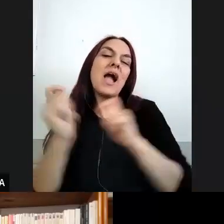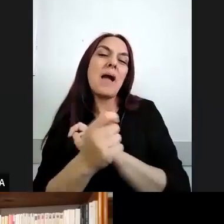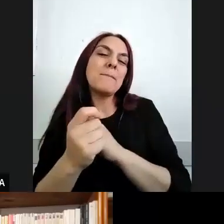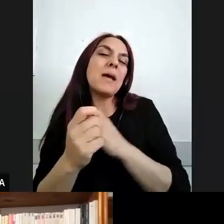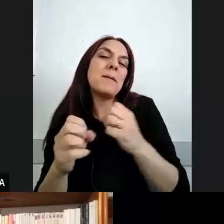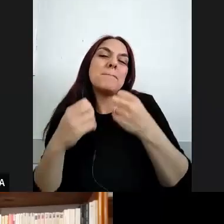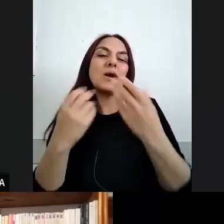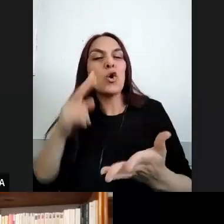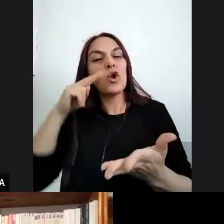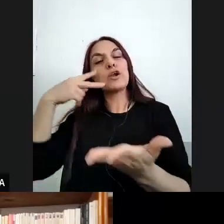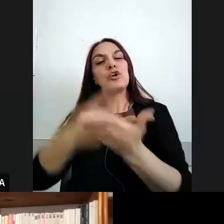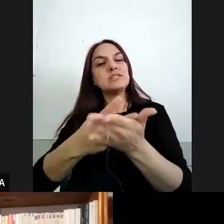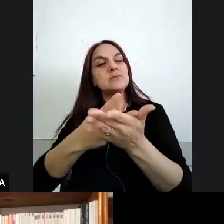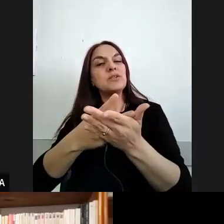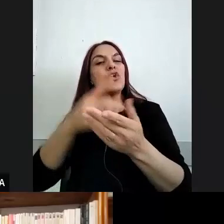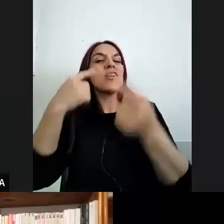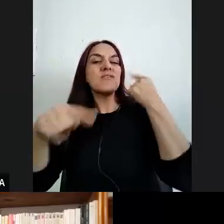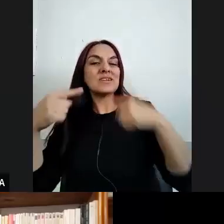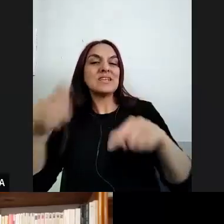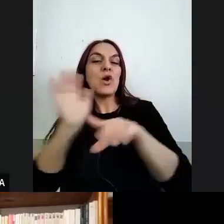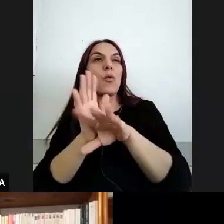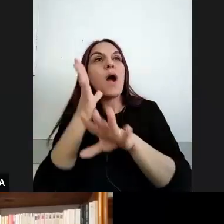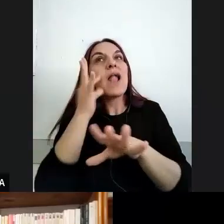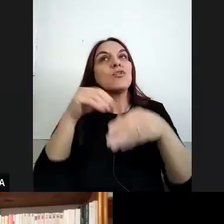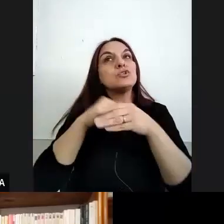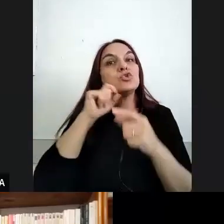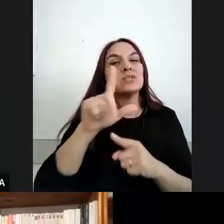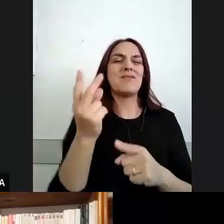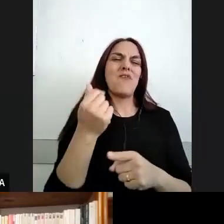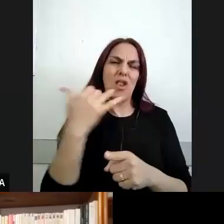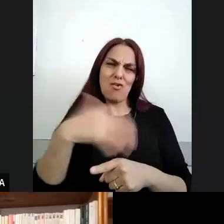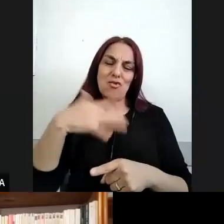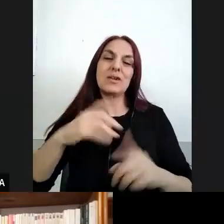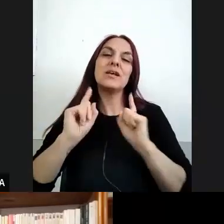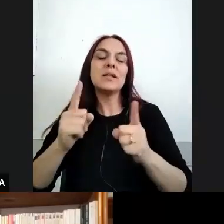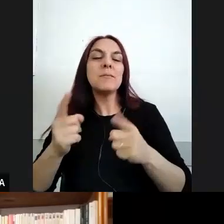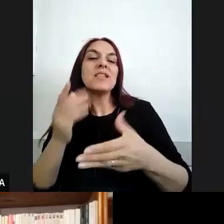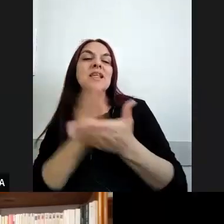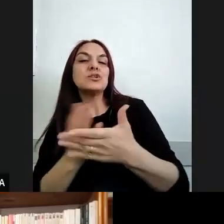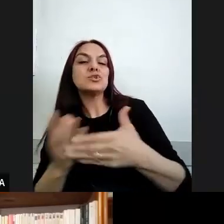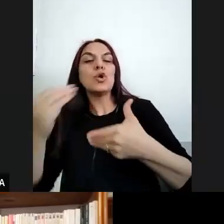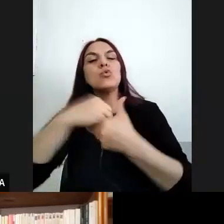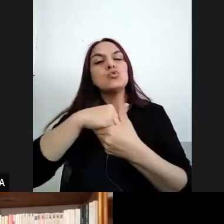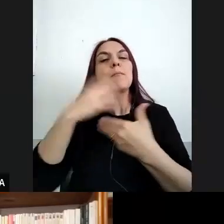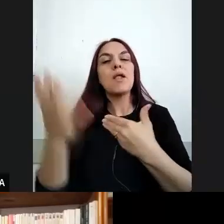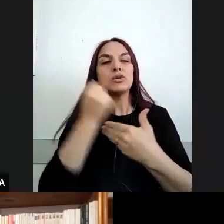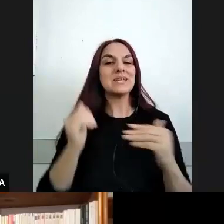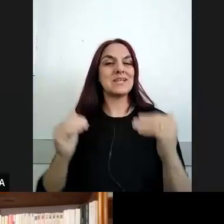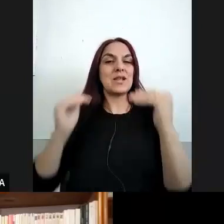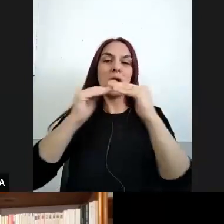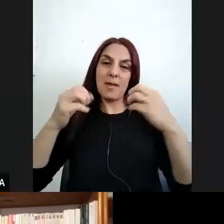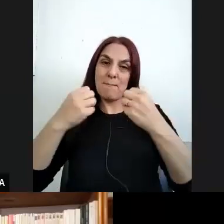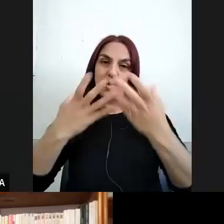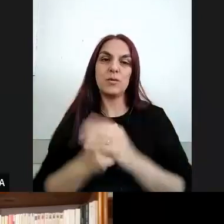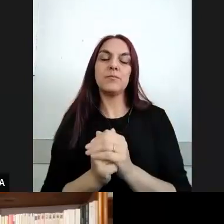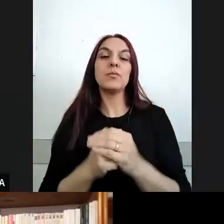de reconocimiento de la diversidad como un valor de la sociedad los marcos de derecho y de inclusión en términos de mayor igualdad para nosotros el